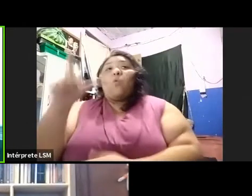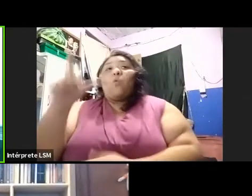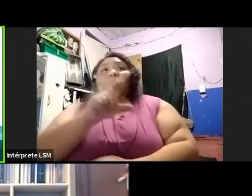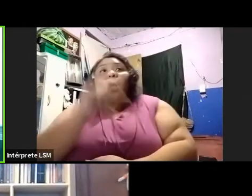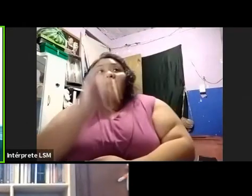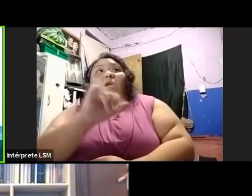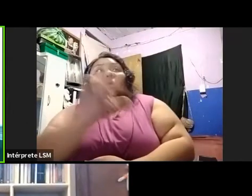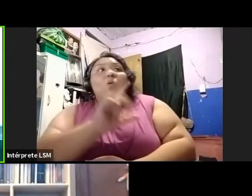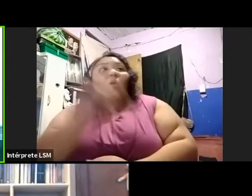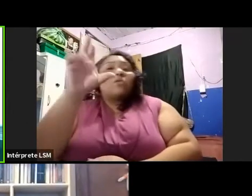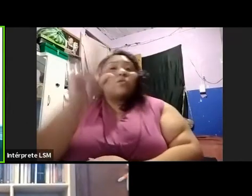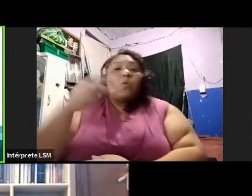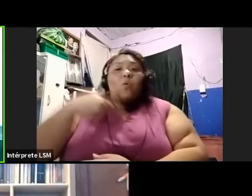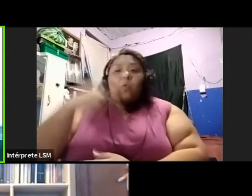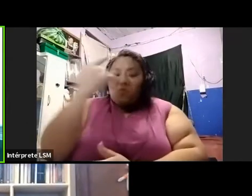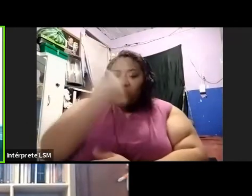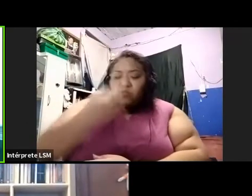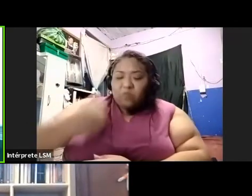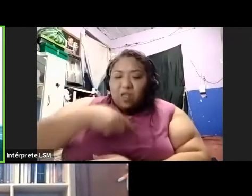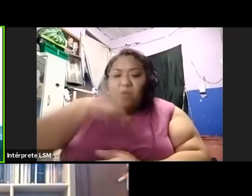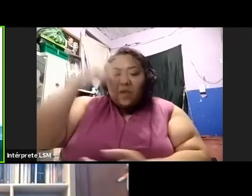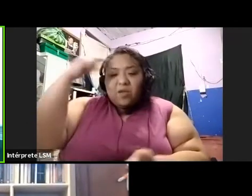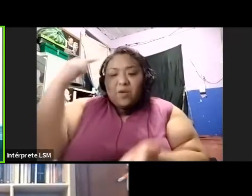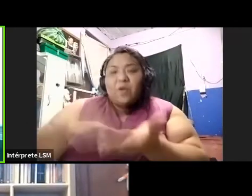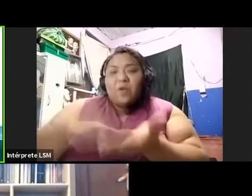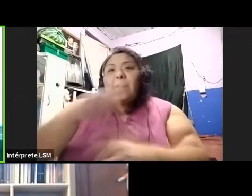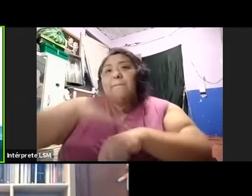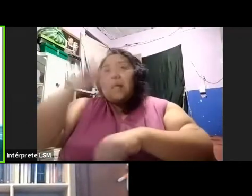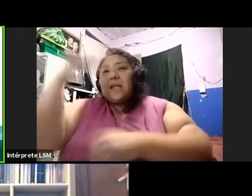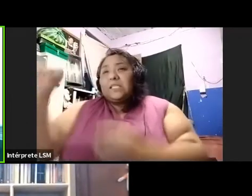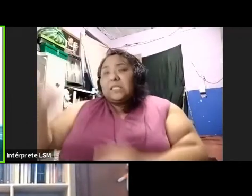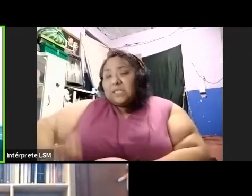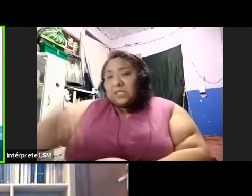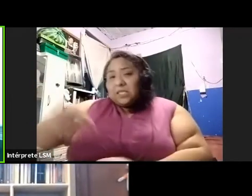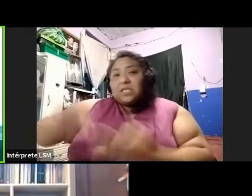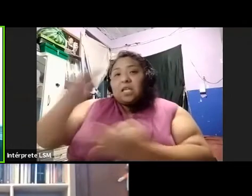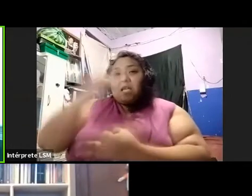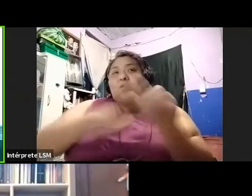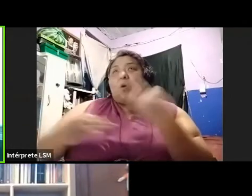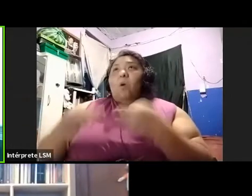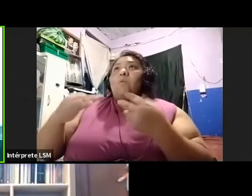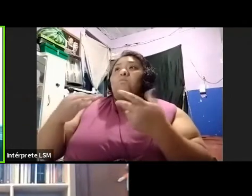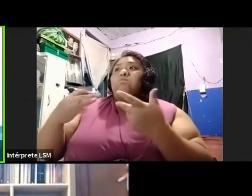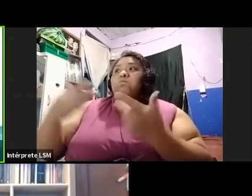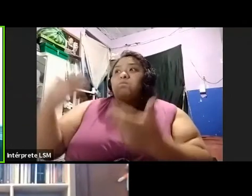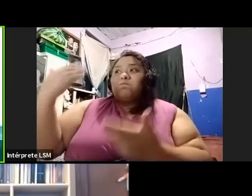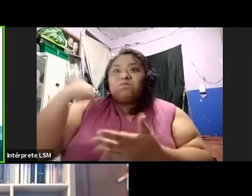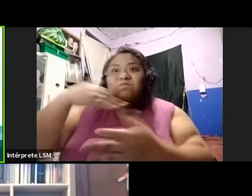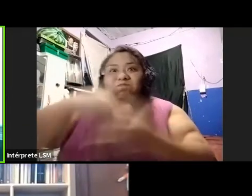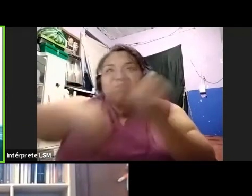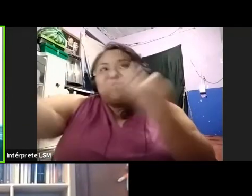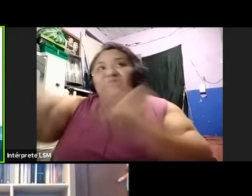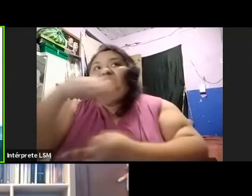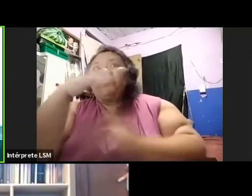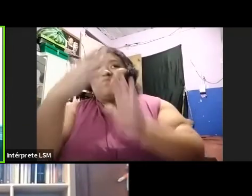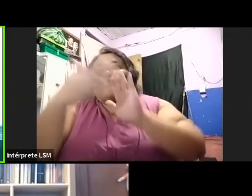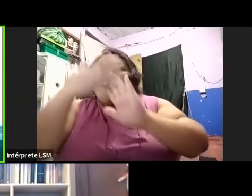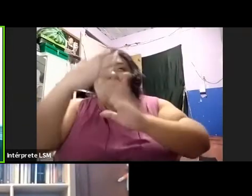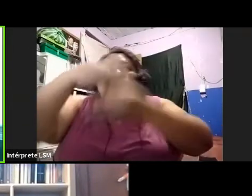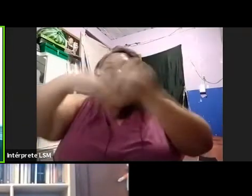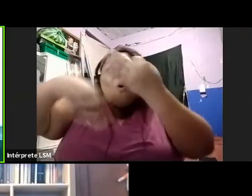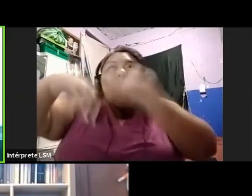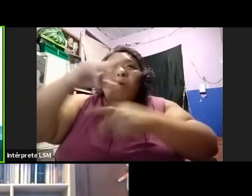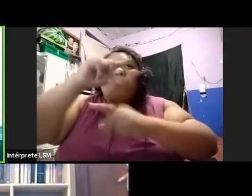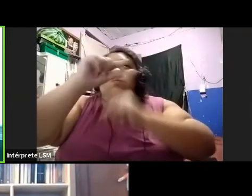no. Y creo que lo más interesante de esto es justamente esas aventuras en donde nos podemos ir reconstruyendo, nos podemos ir